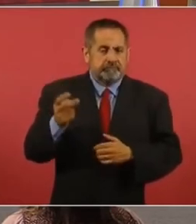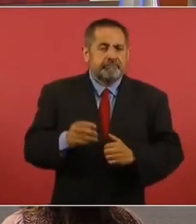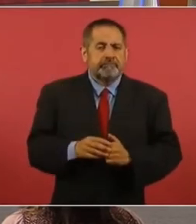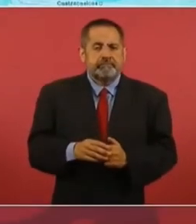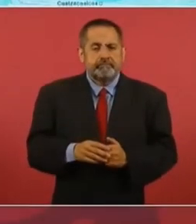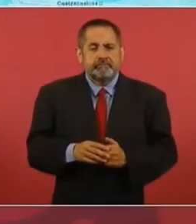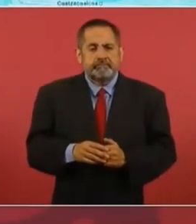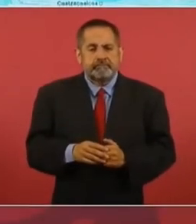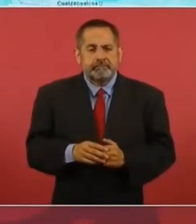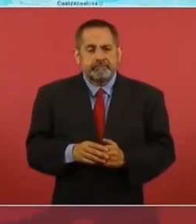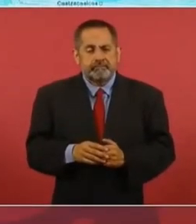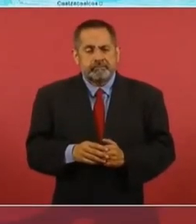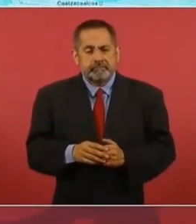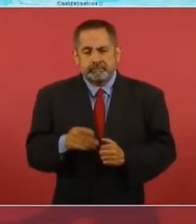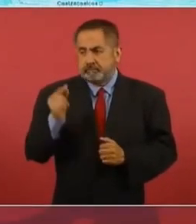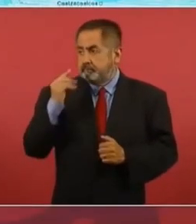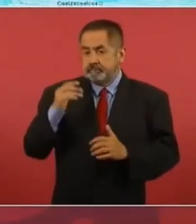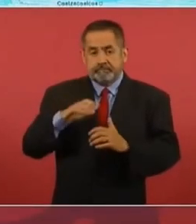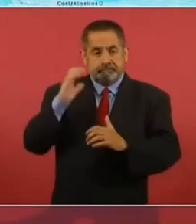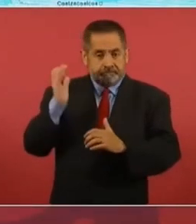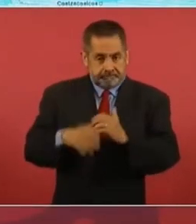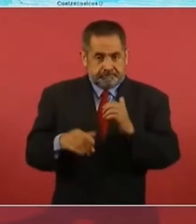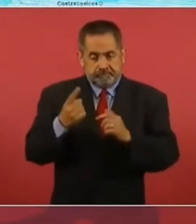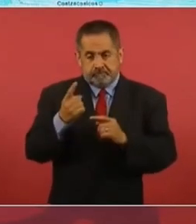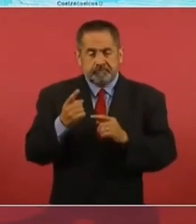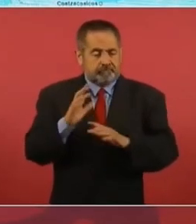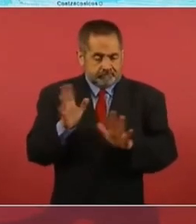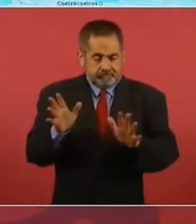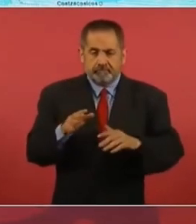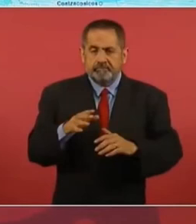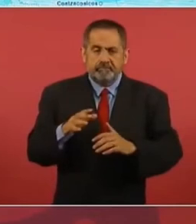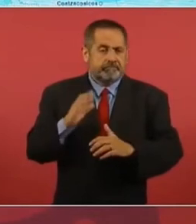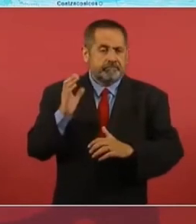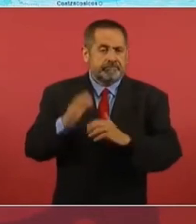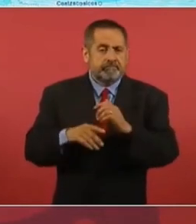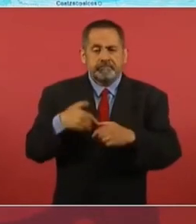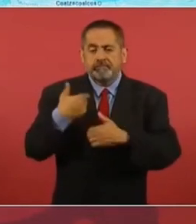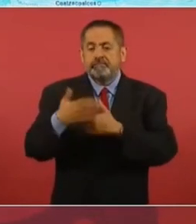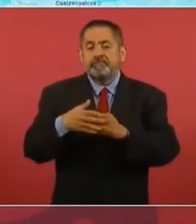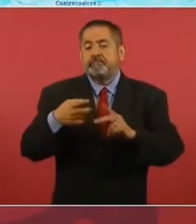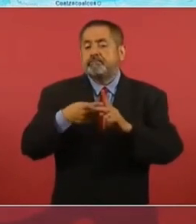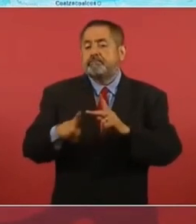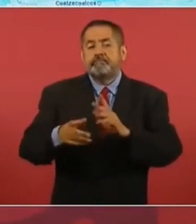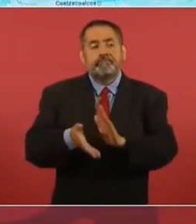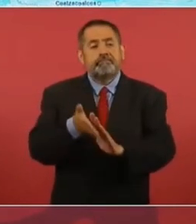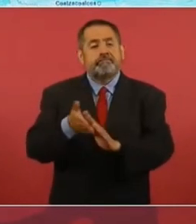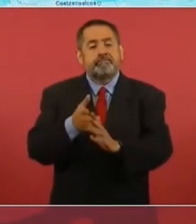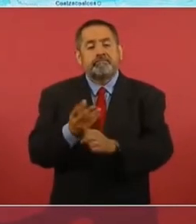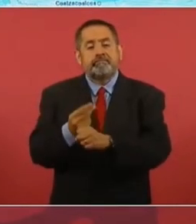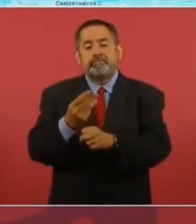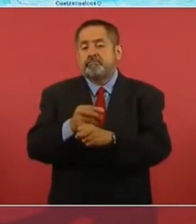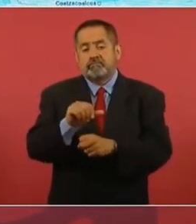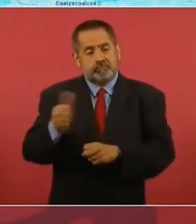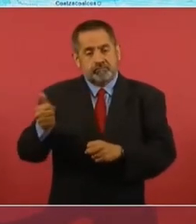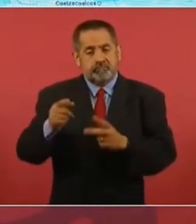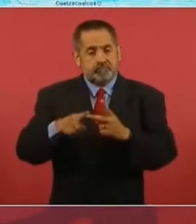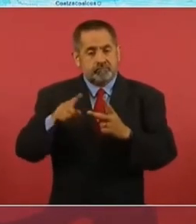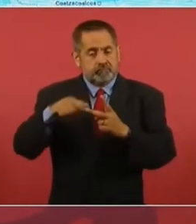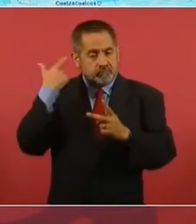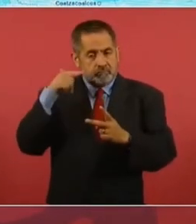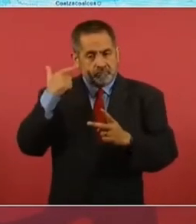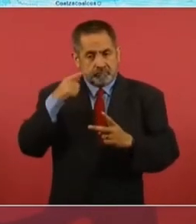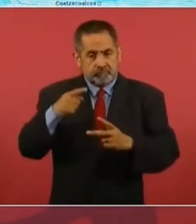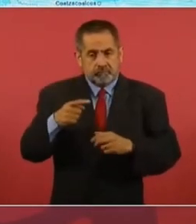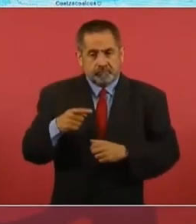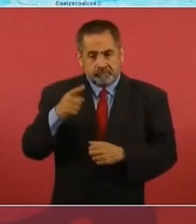Ya terminamos uno y está por iniciar otro para